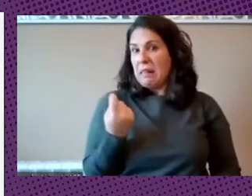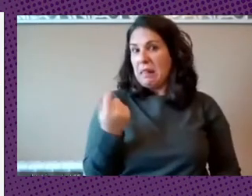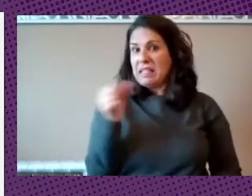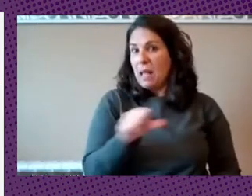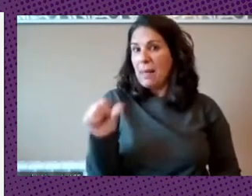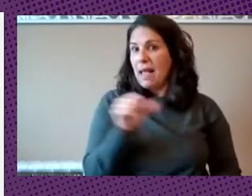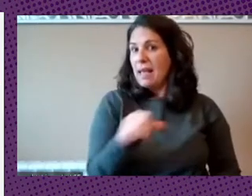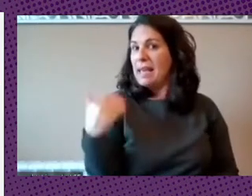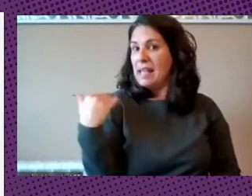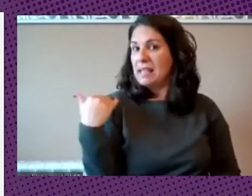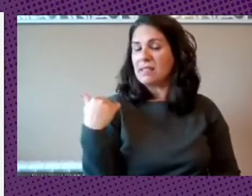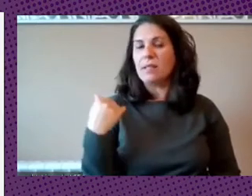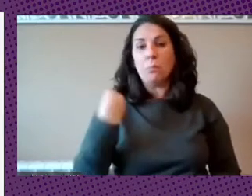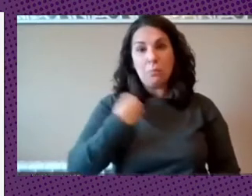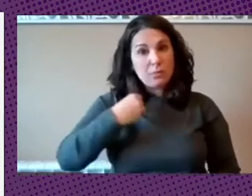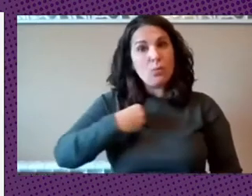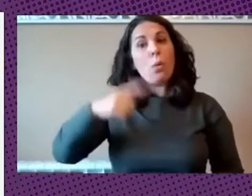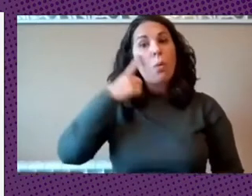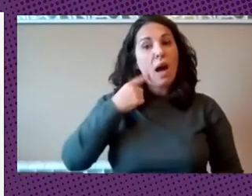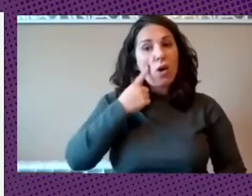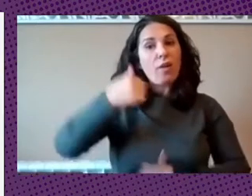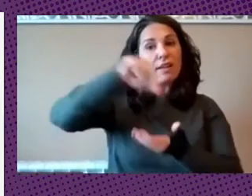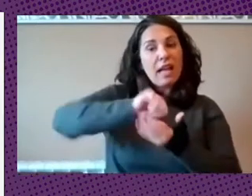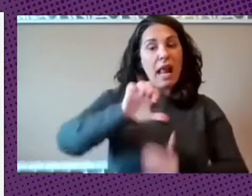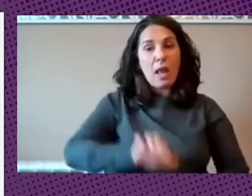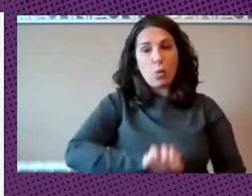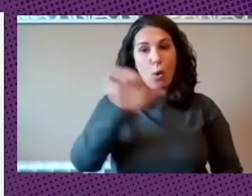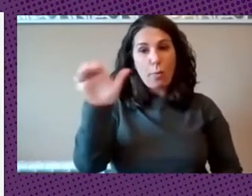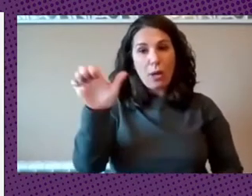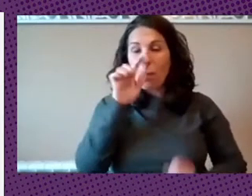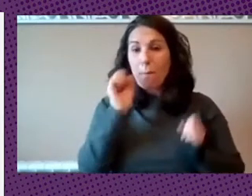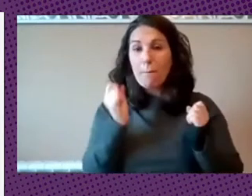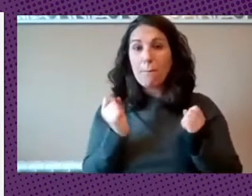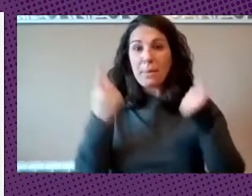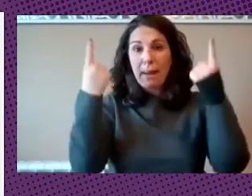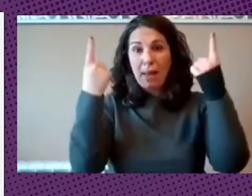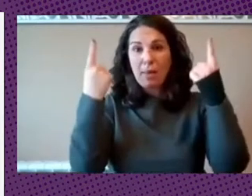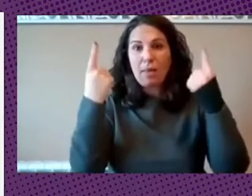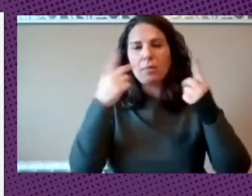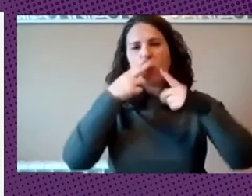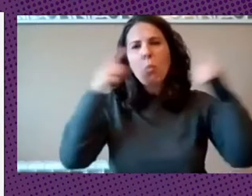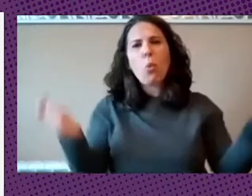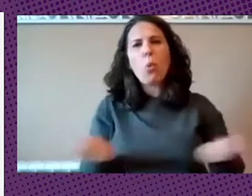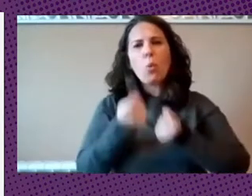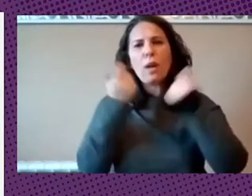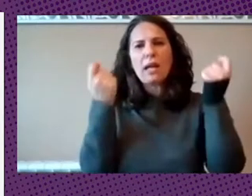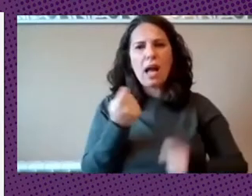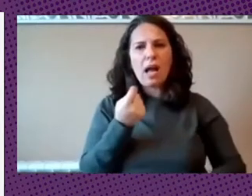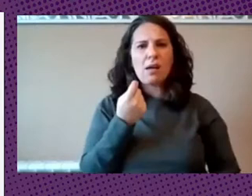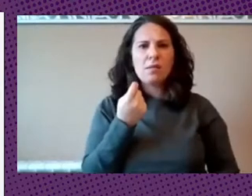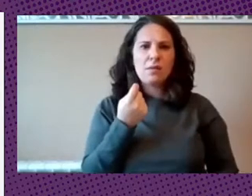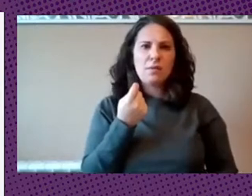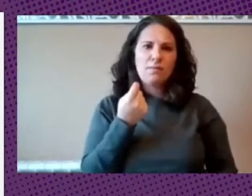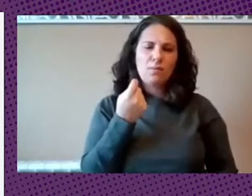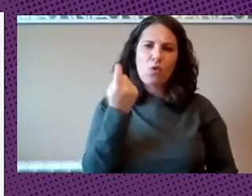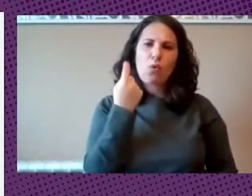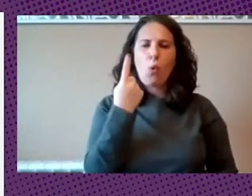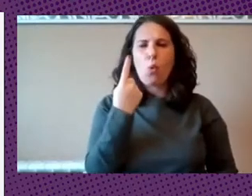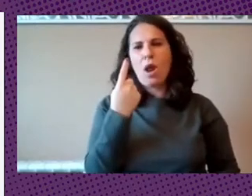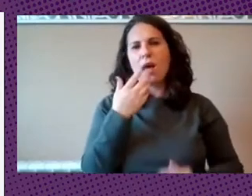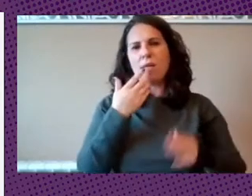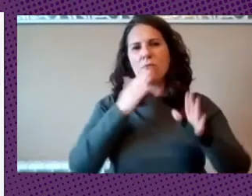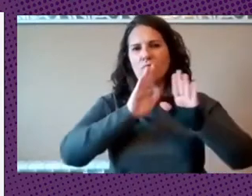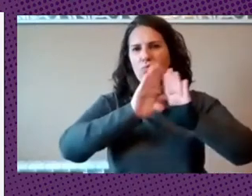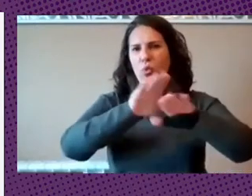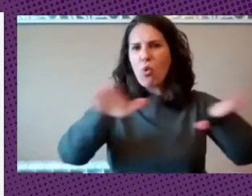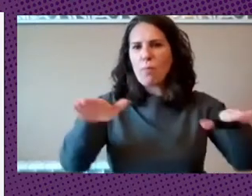propio Banco Central Europeo publicó por primera vez un llamado a consultas a todos los ciudadanos